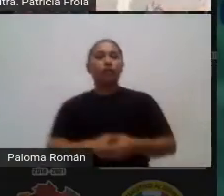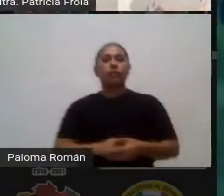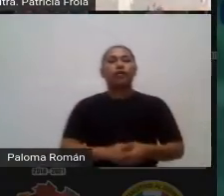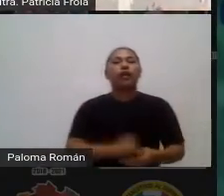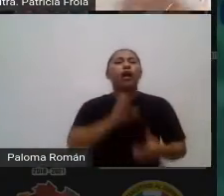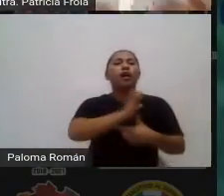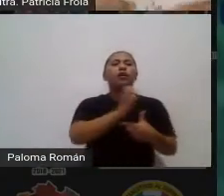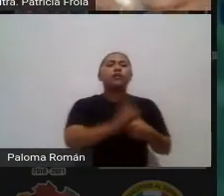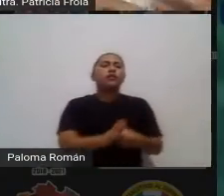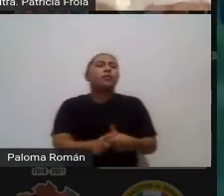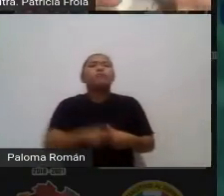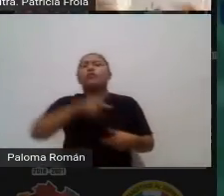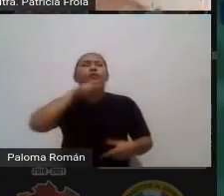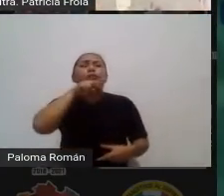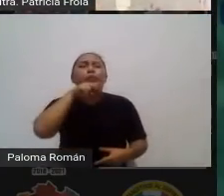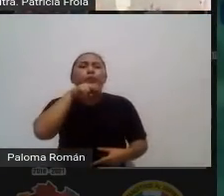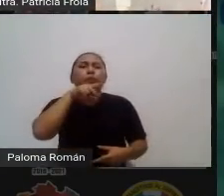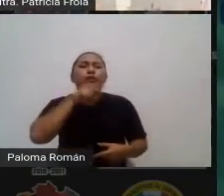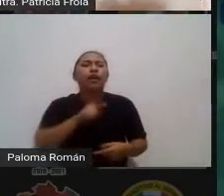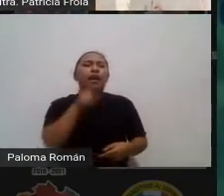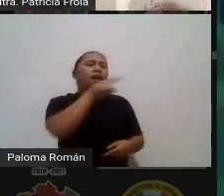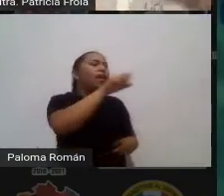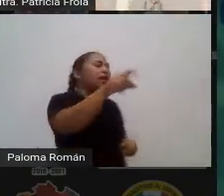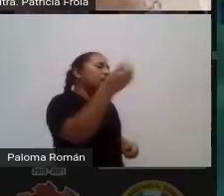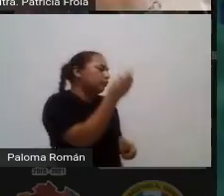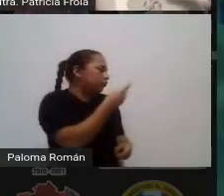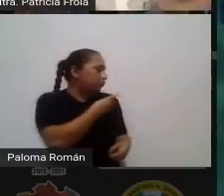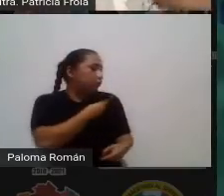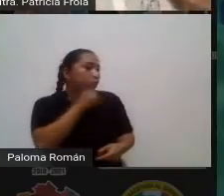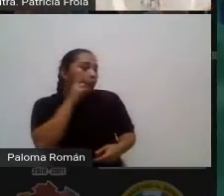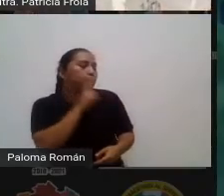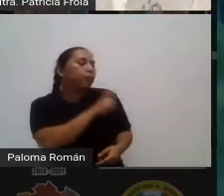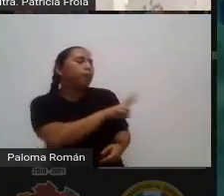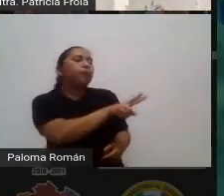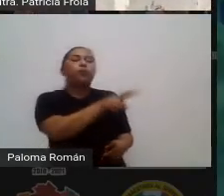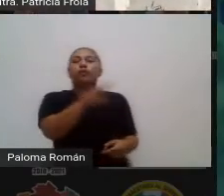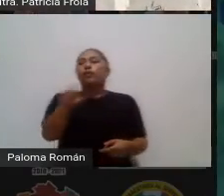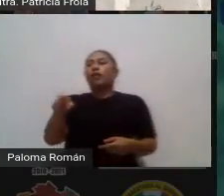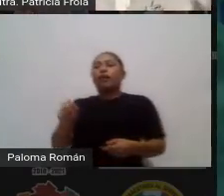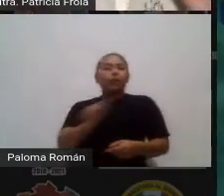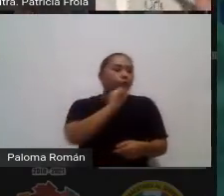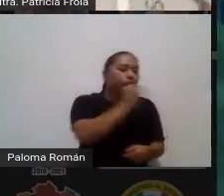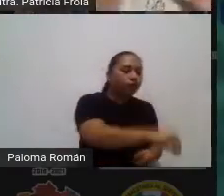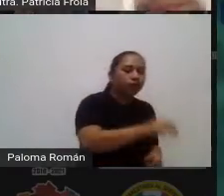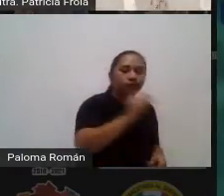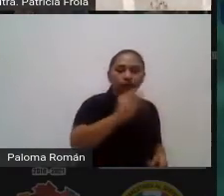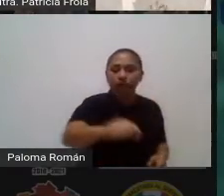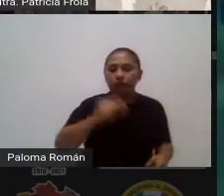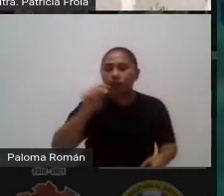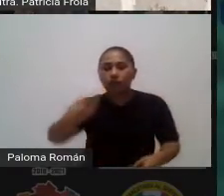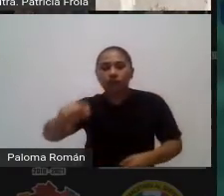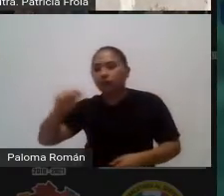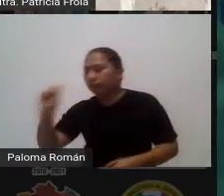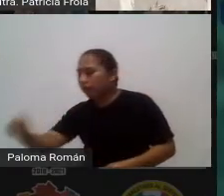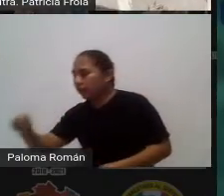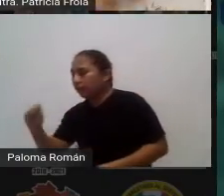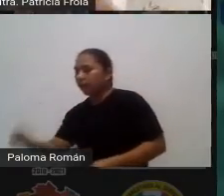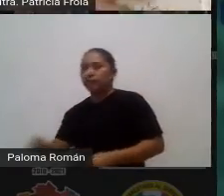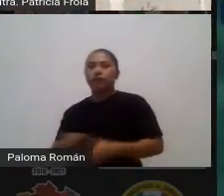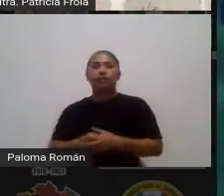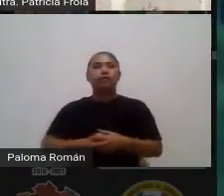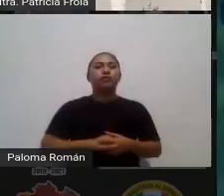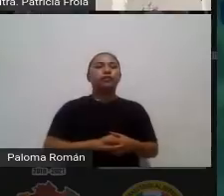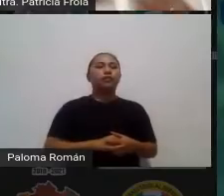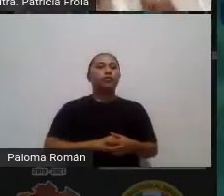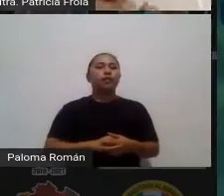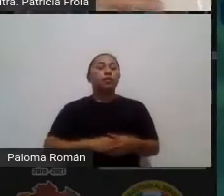esa parte no nos preocupemos ellos solitos se van encontrando y van ubicándose donde quieren pertenecer eso respecto a los alumnos pero